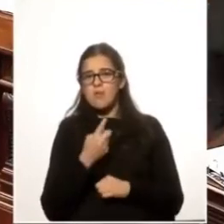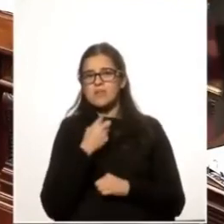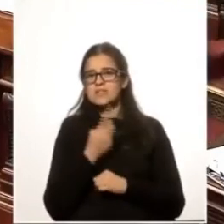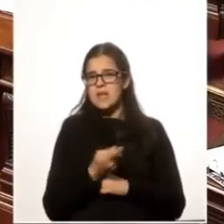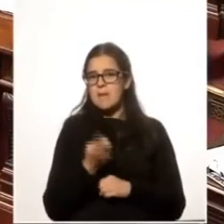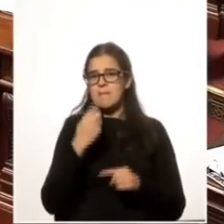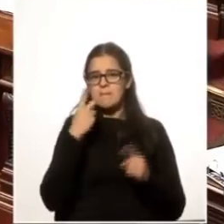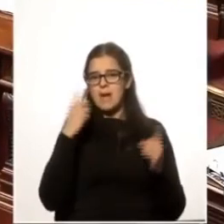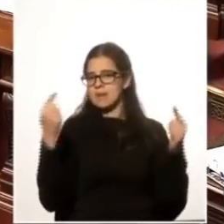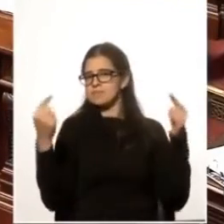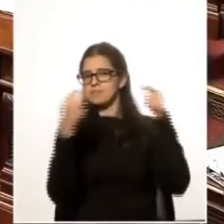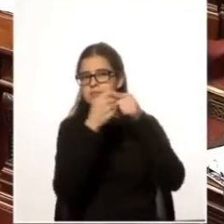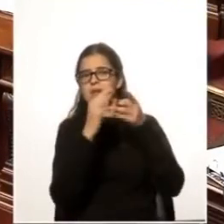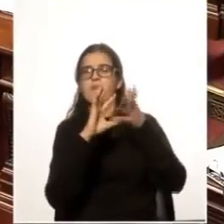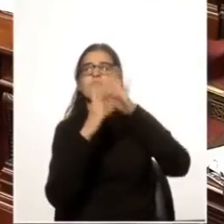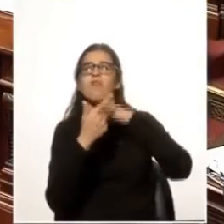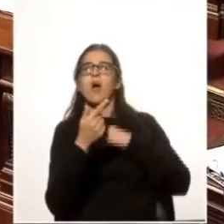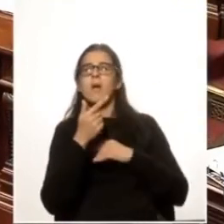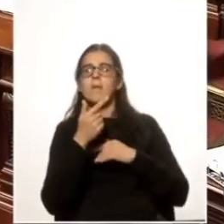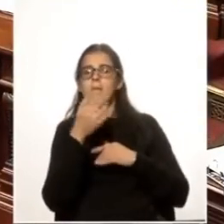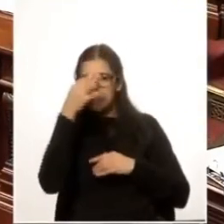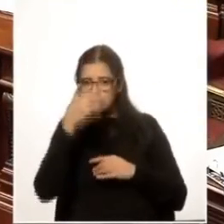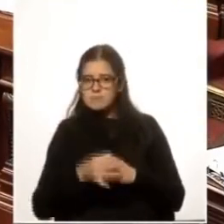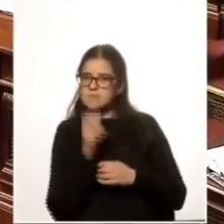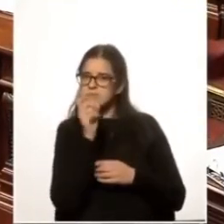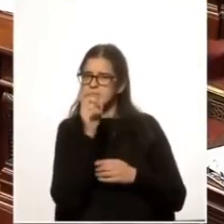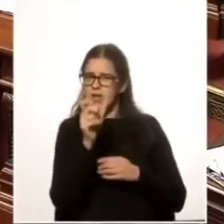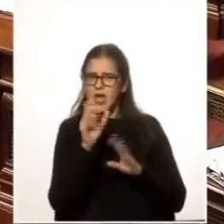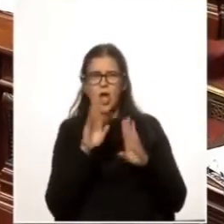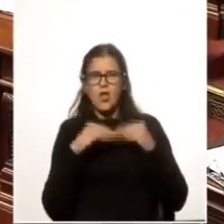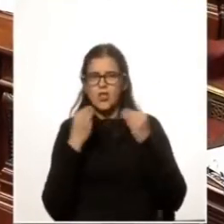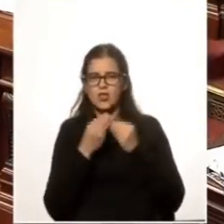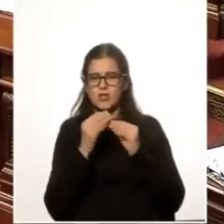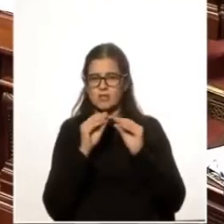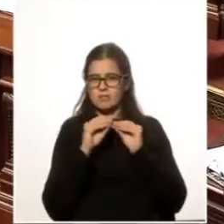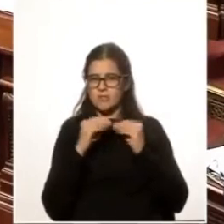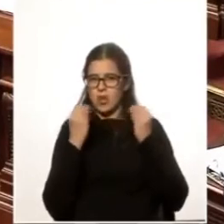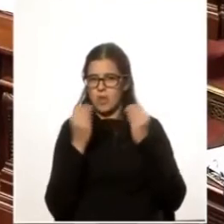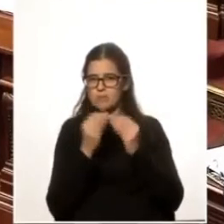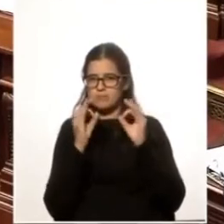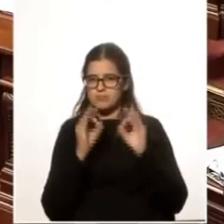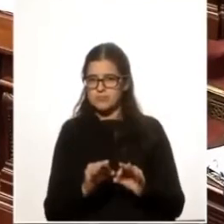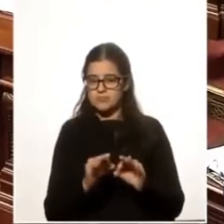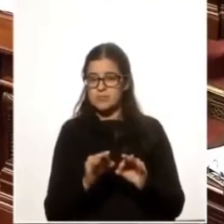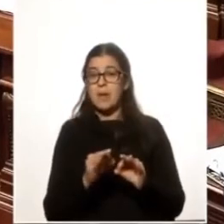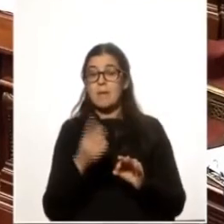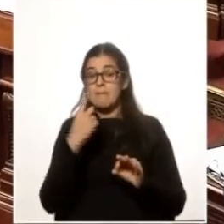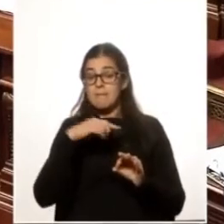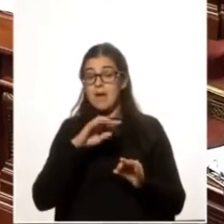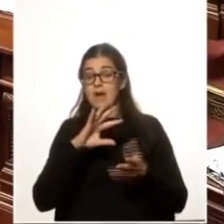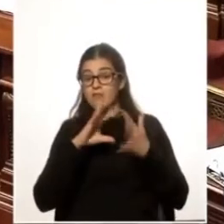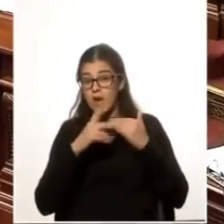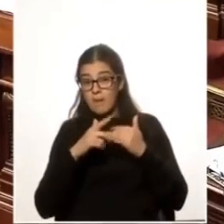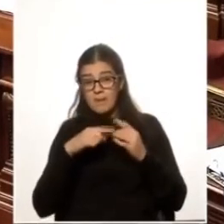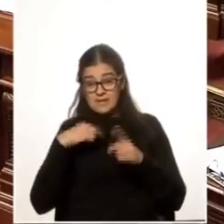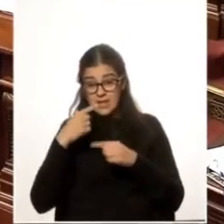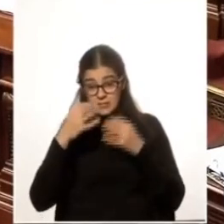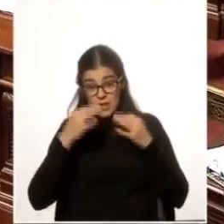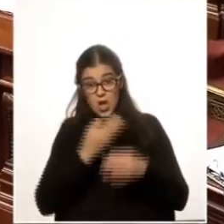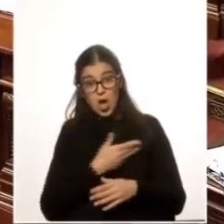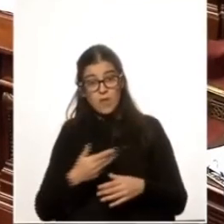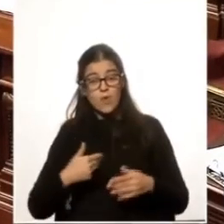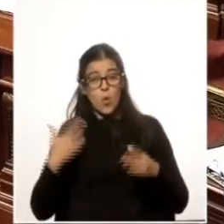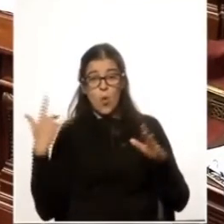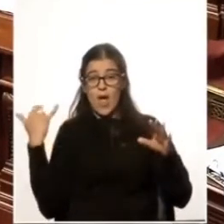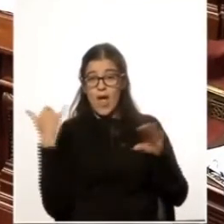contra argumentar en forma absoluta y total pero el camino seguido por el gobierno es un